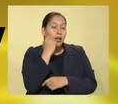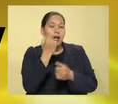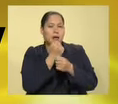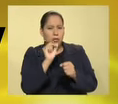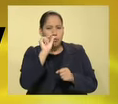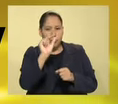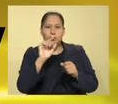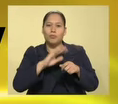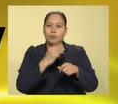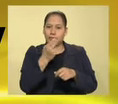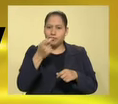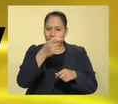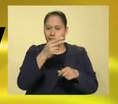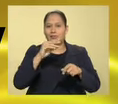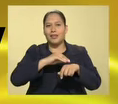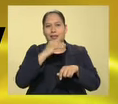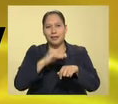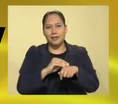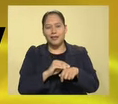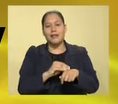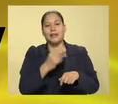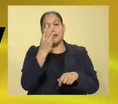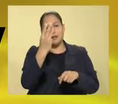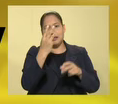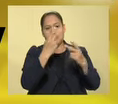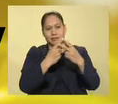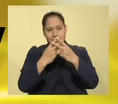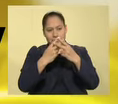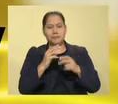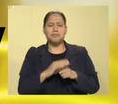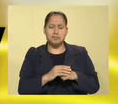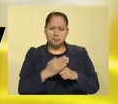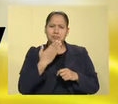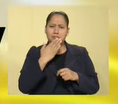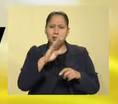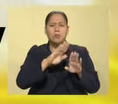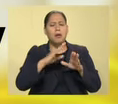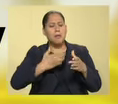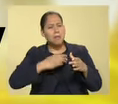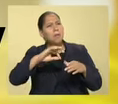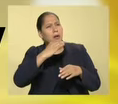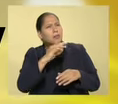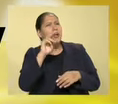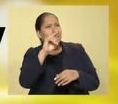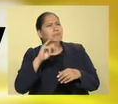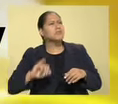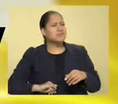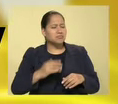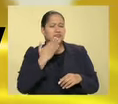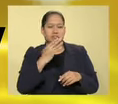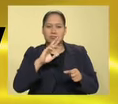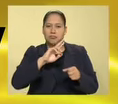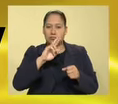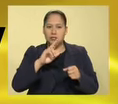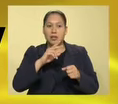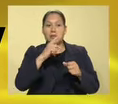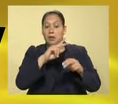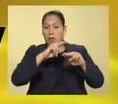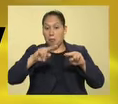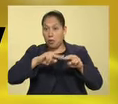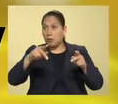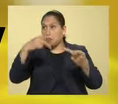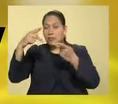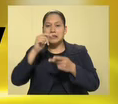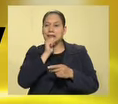Y por esa razón le damos una calificación de tres estrellas. Está Palomera, está interesante. Curiosamente no está en el top de taquilla